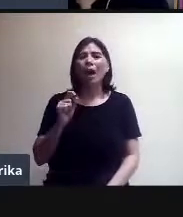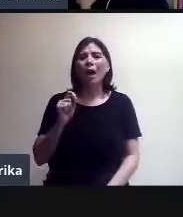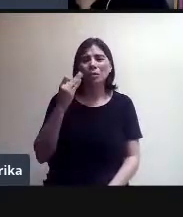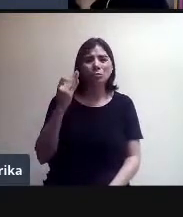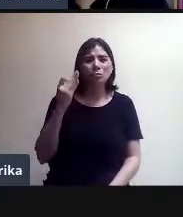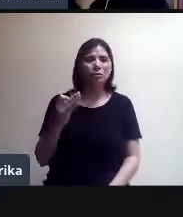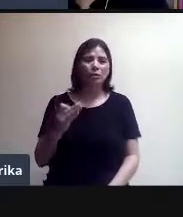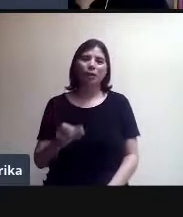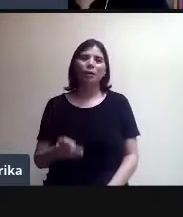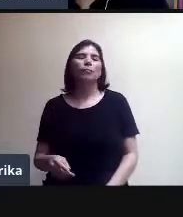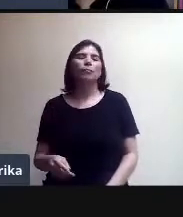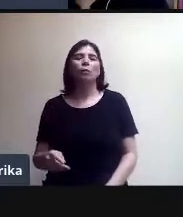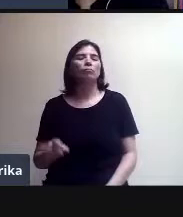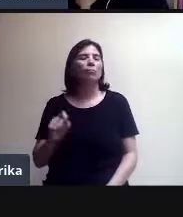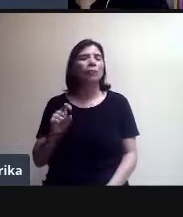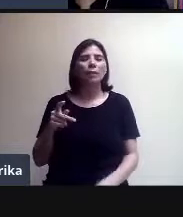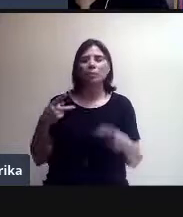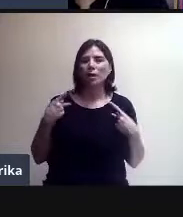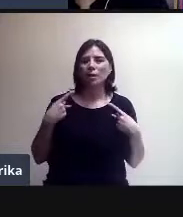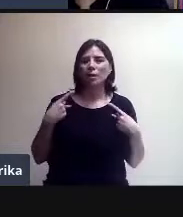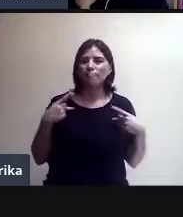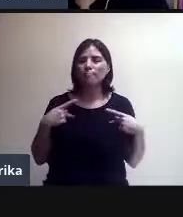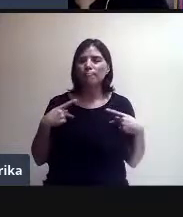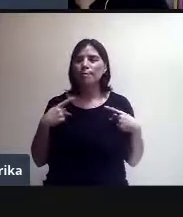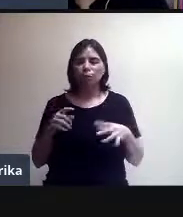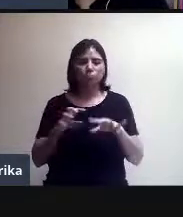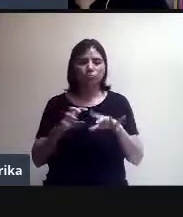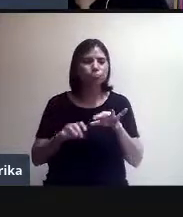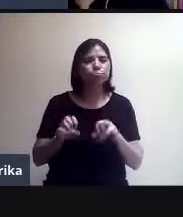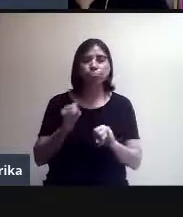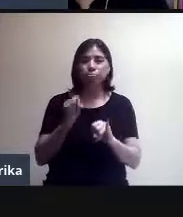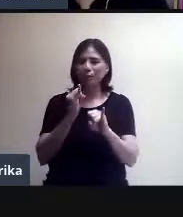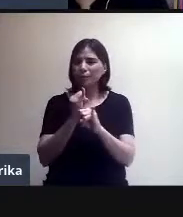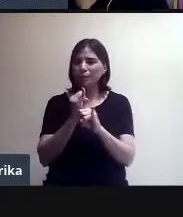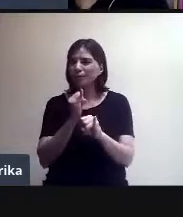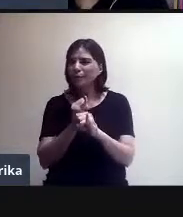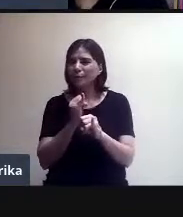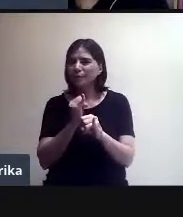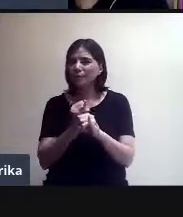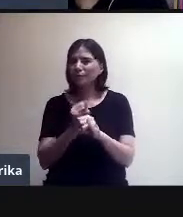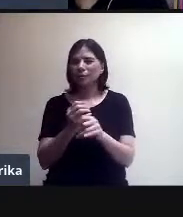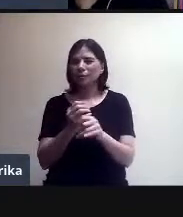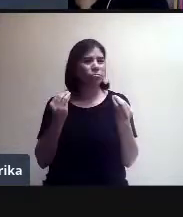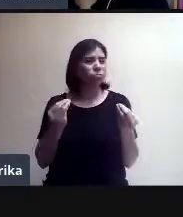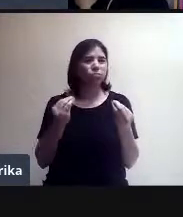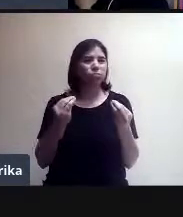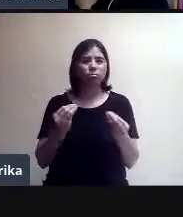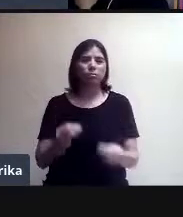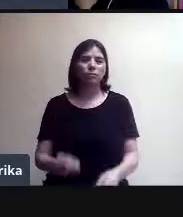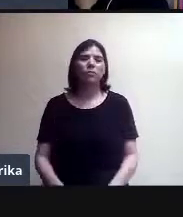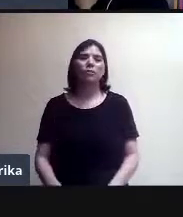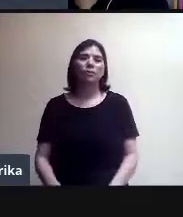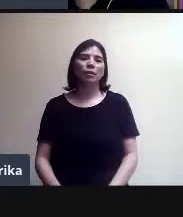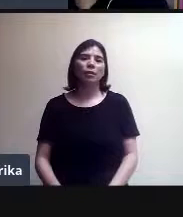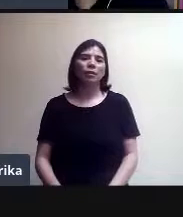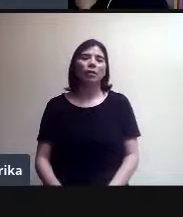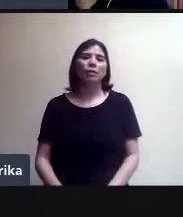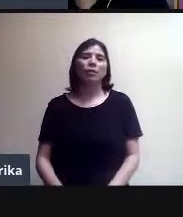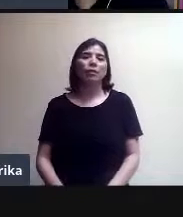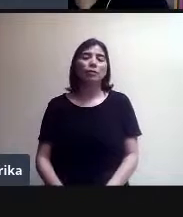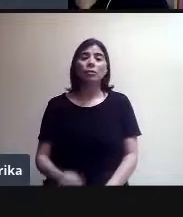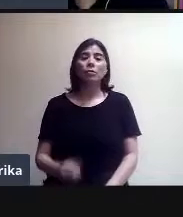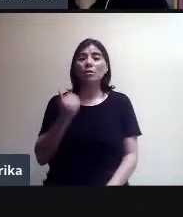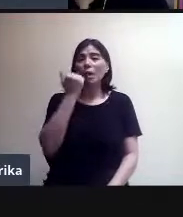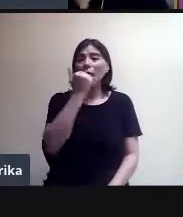mucho ancho de banda. Y entonces hay inestabilidad. O la mamá está trabajando. Entonces, no hay en ese momento la posibilidad